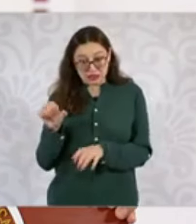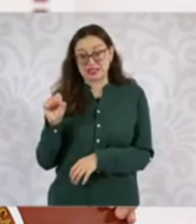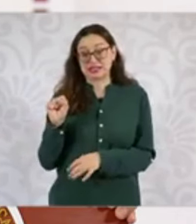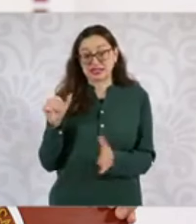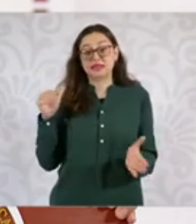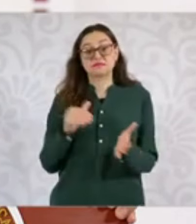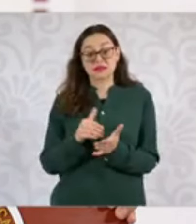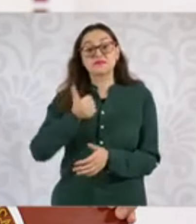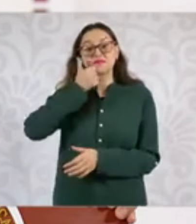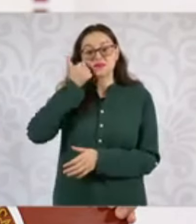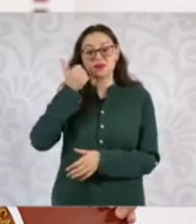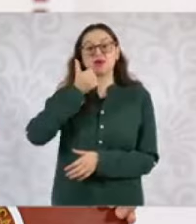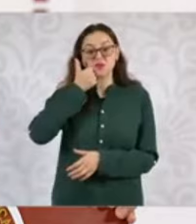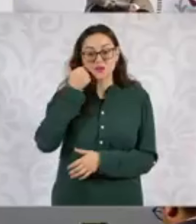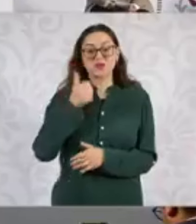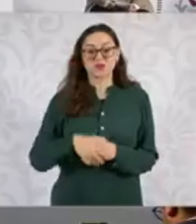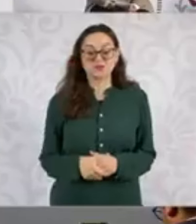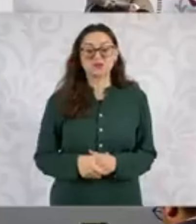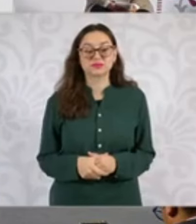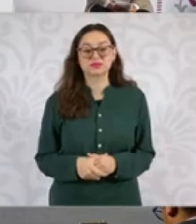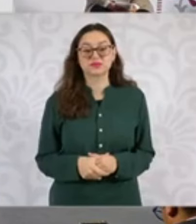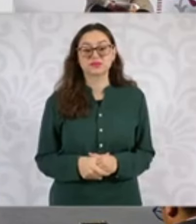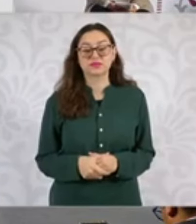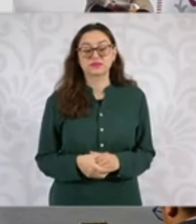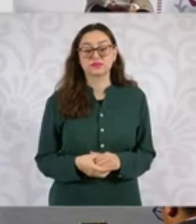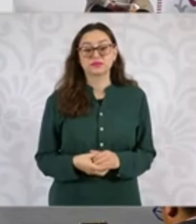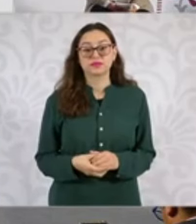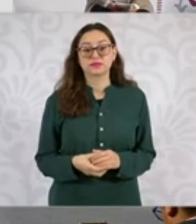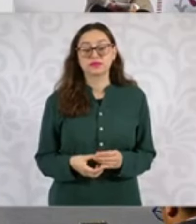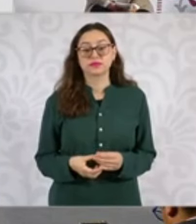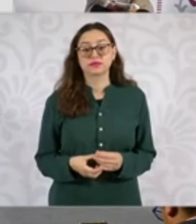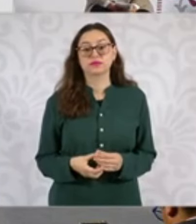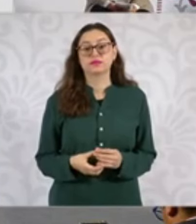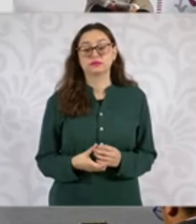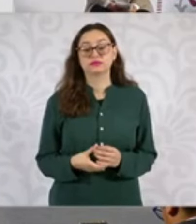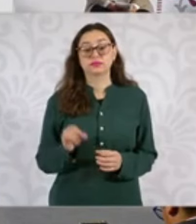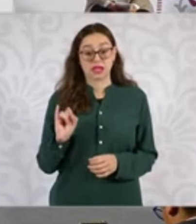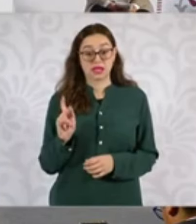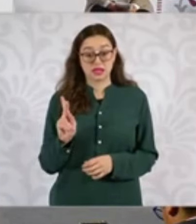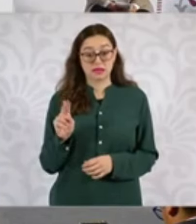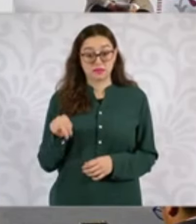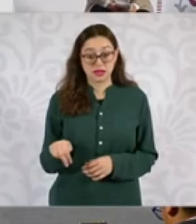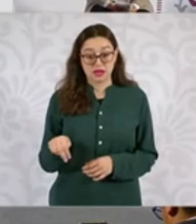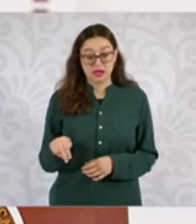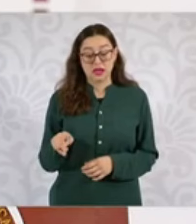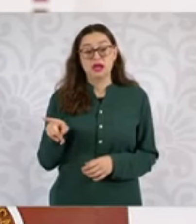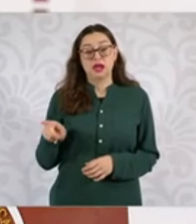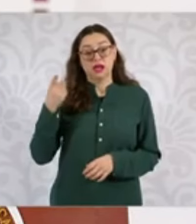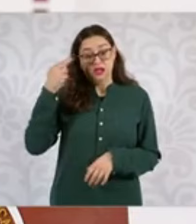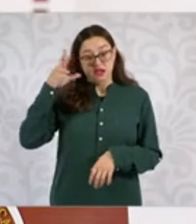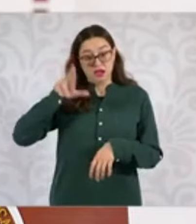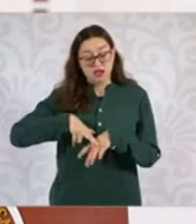aproximadamente. Y el Instituto Politécnico Nacional y su rector, el doctor